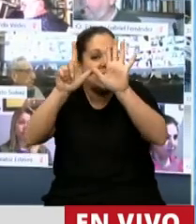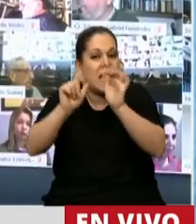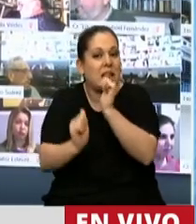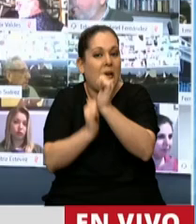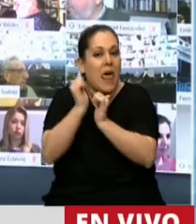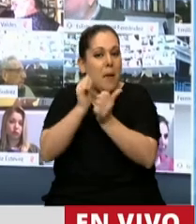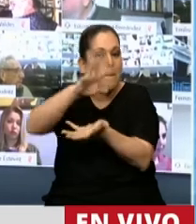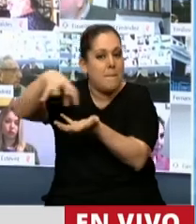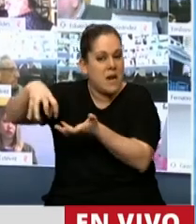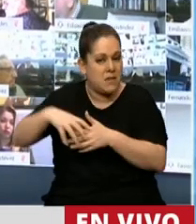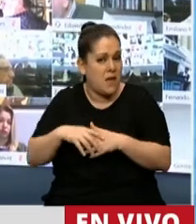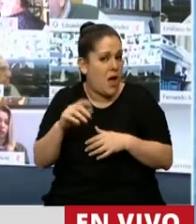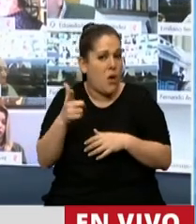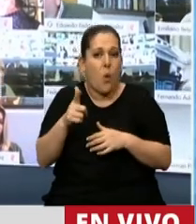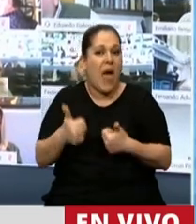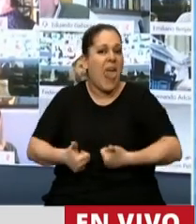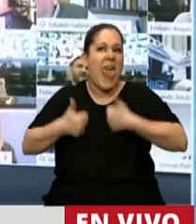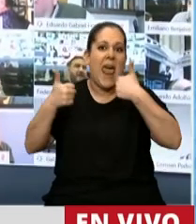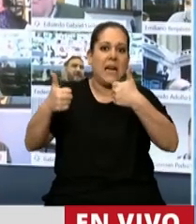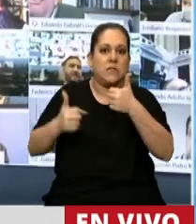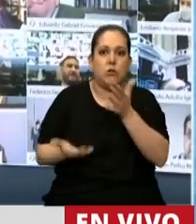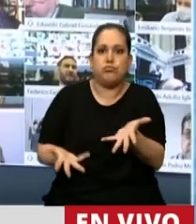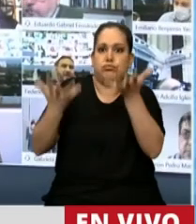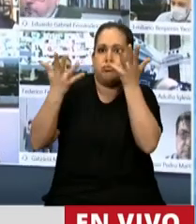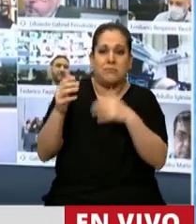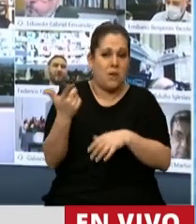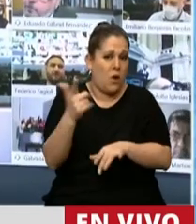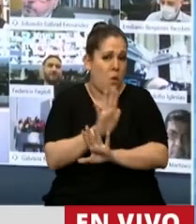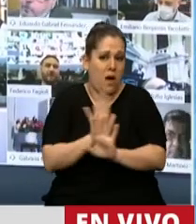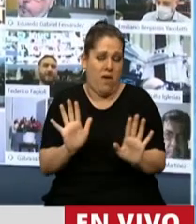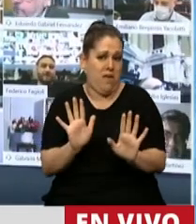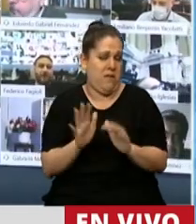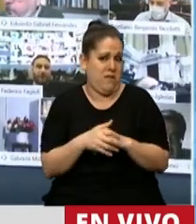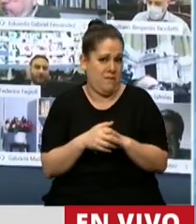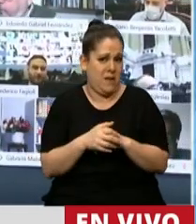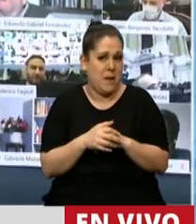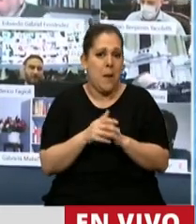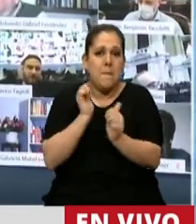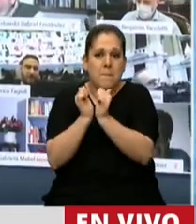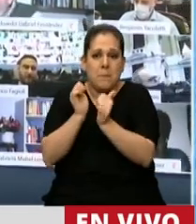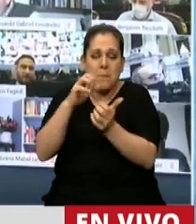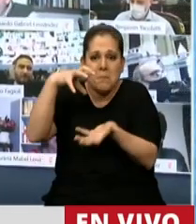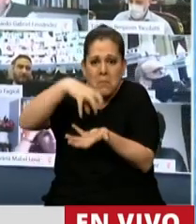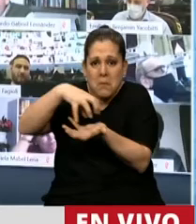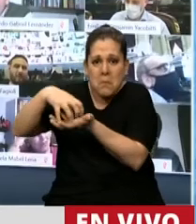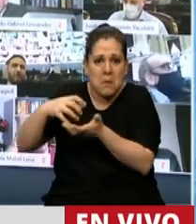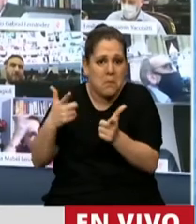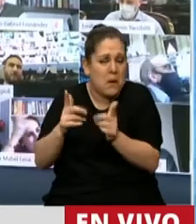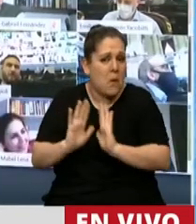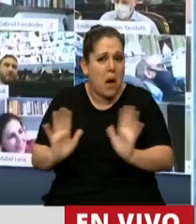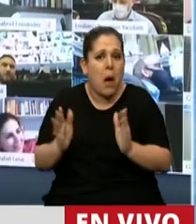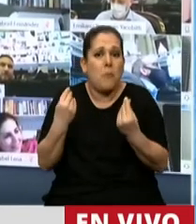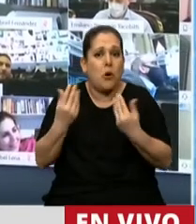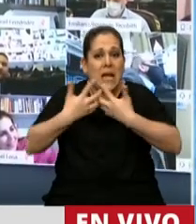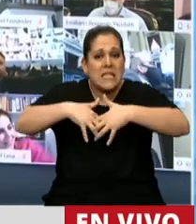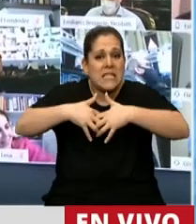No estamos teniendo éxito en crear valor, señor presidente, con las PyME y las Micropymes. ¿Por qué? Porque no dejamos que